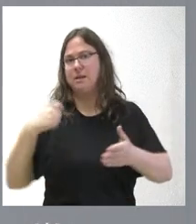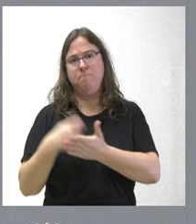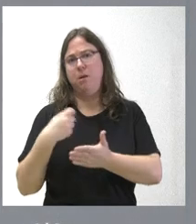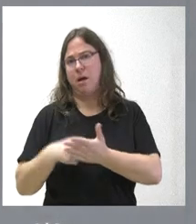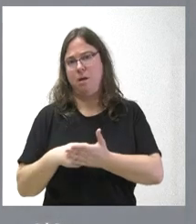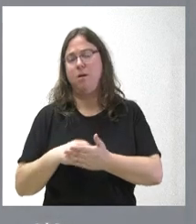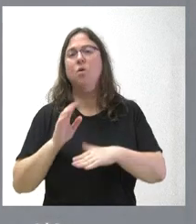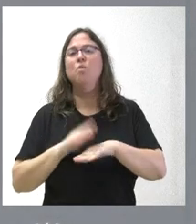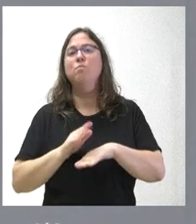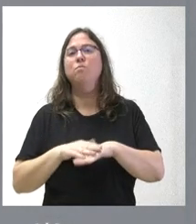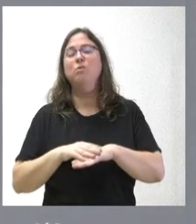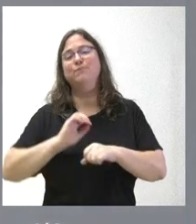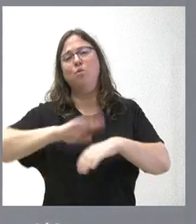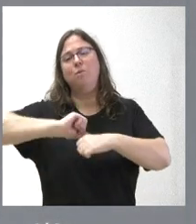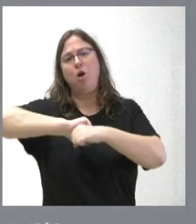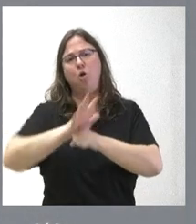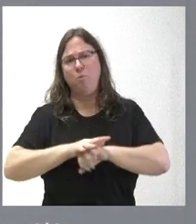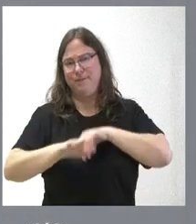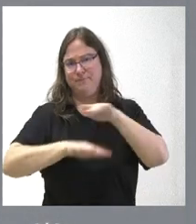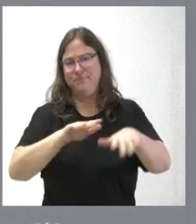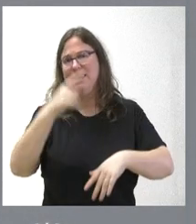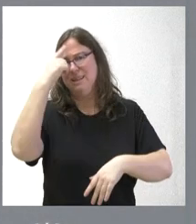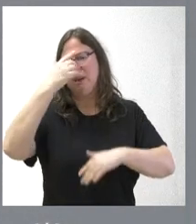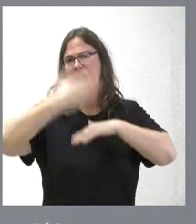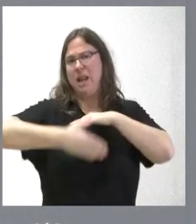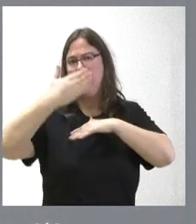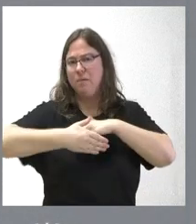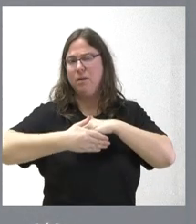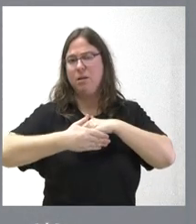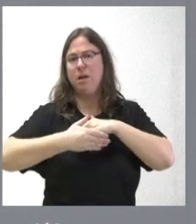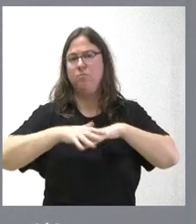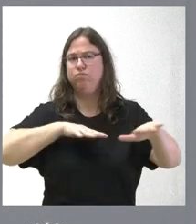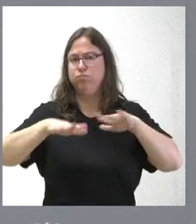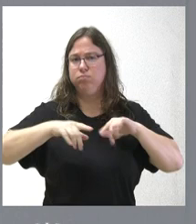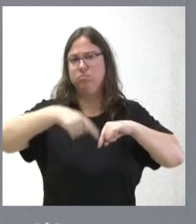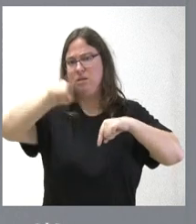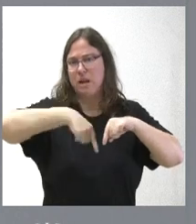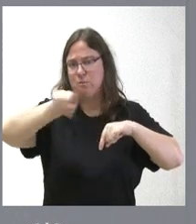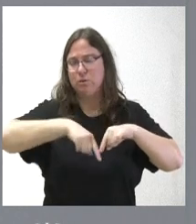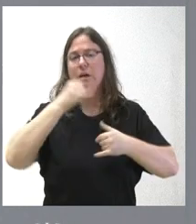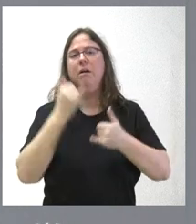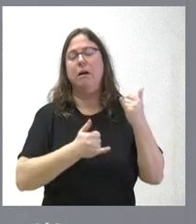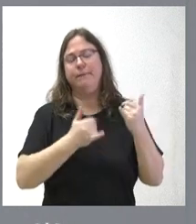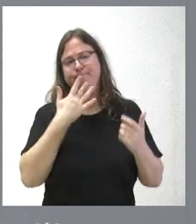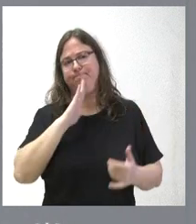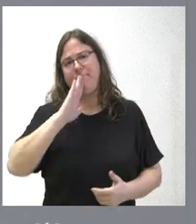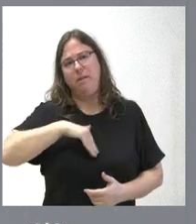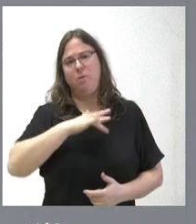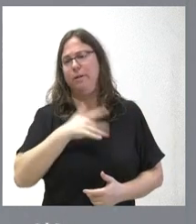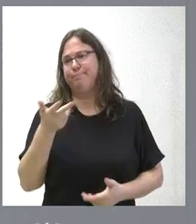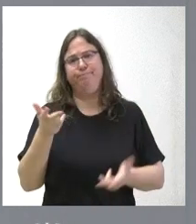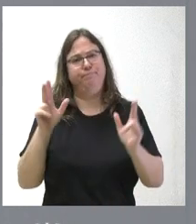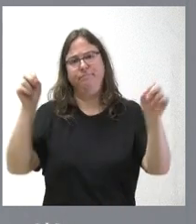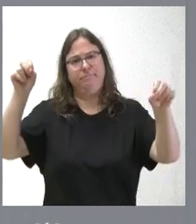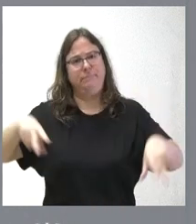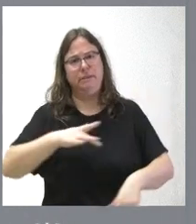como consecuencia del COVID, donde saben ustedes que se limitó la actividad del transporte y, por tanto, pareció oportuno eximir de